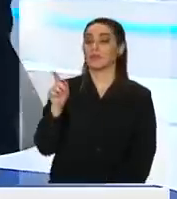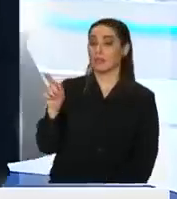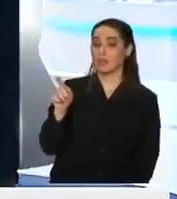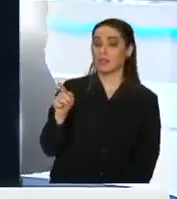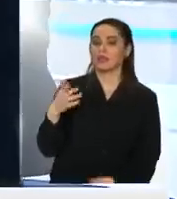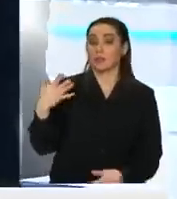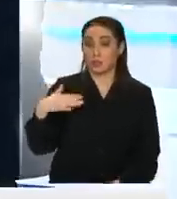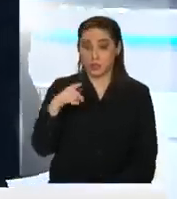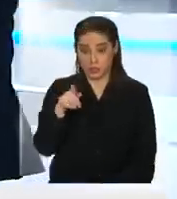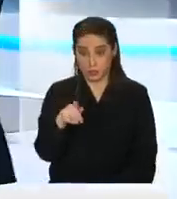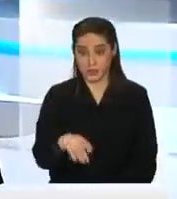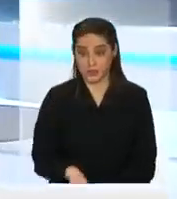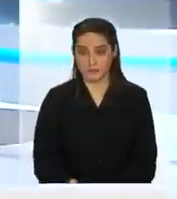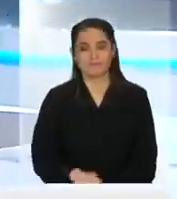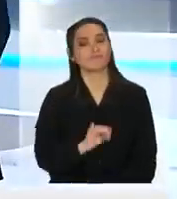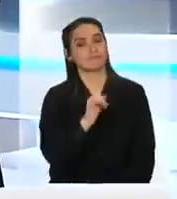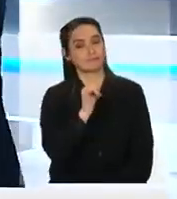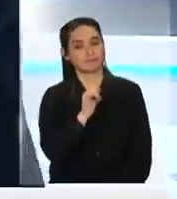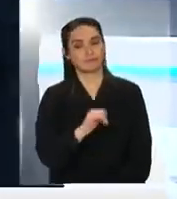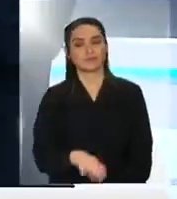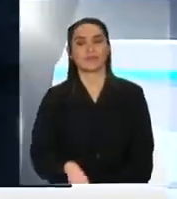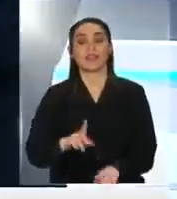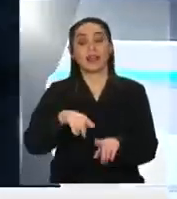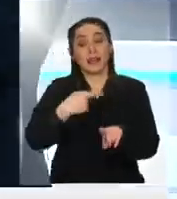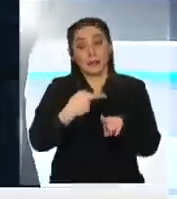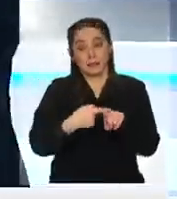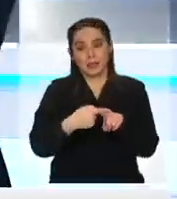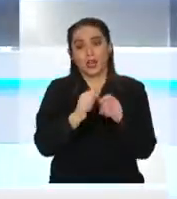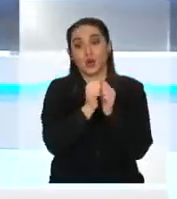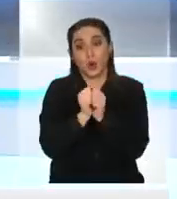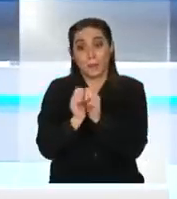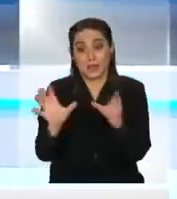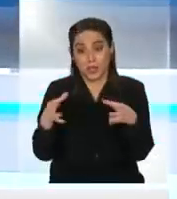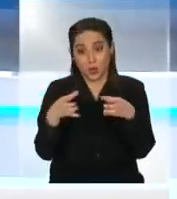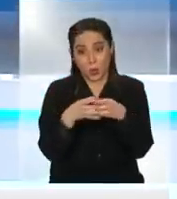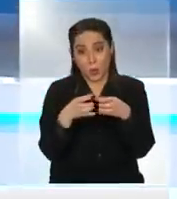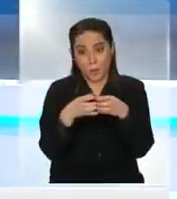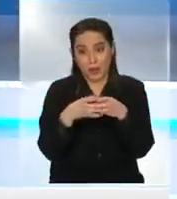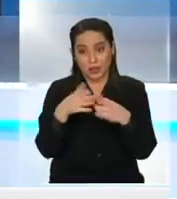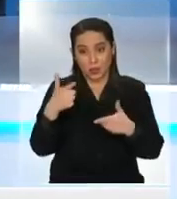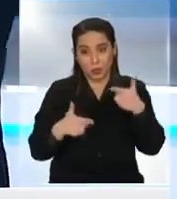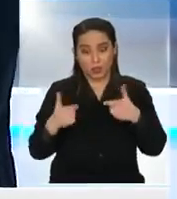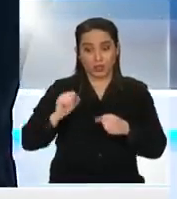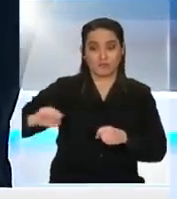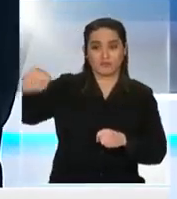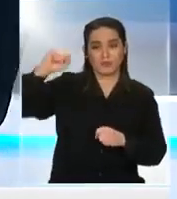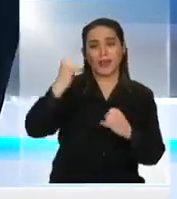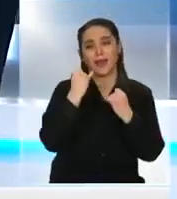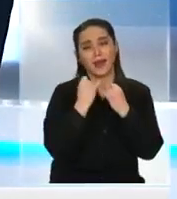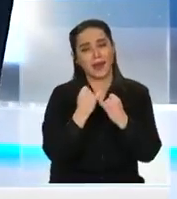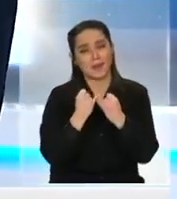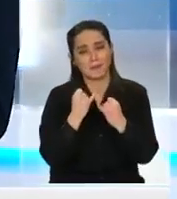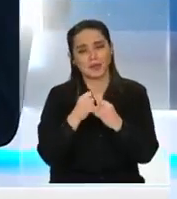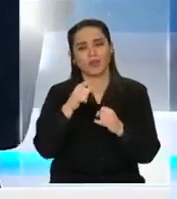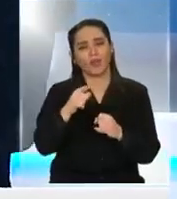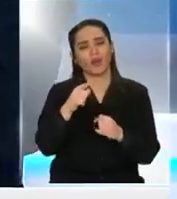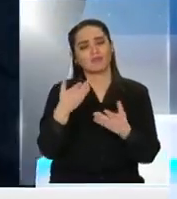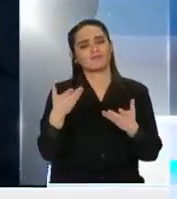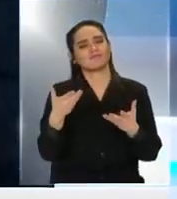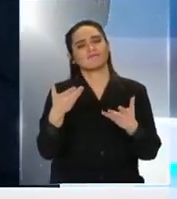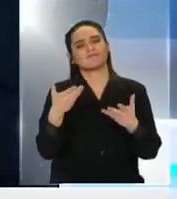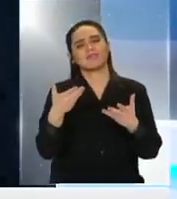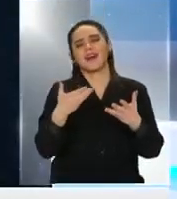¿significado importante también para ti? Sí. Es que además, compañero de partido, amigo, un artista pero